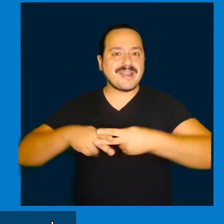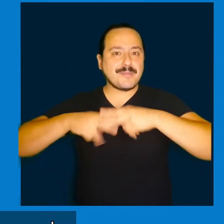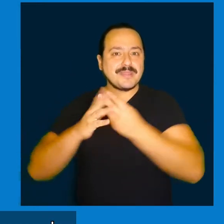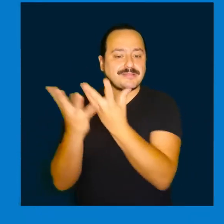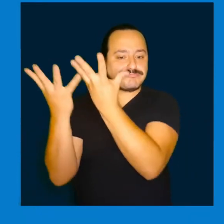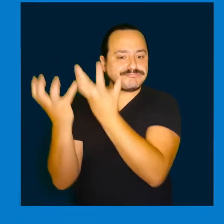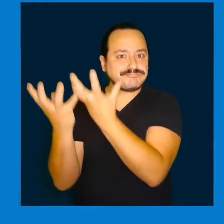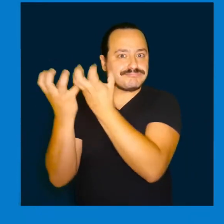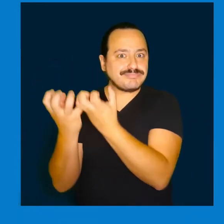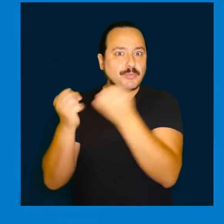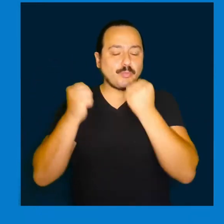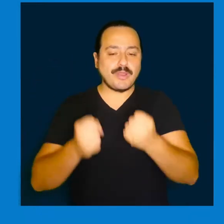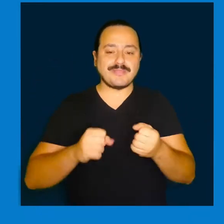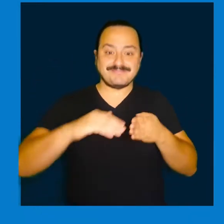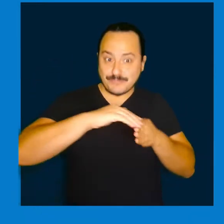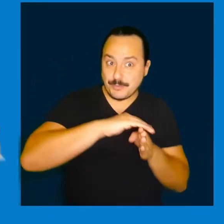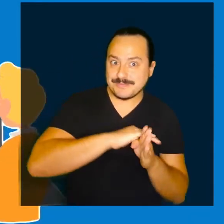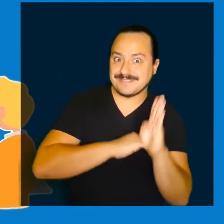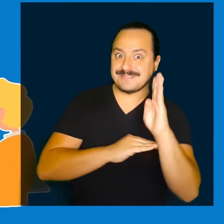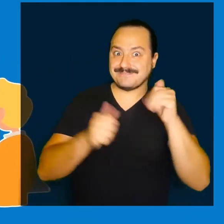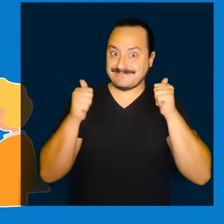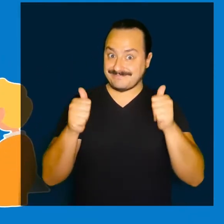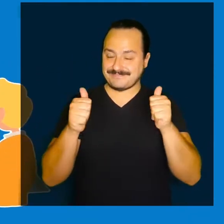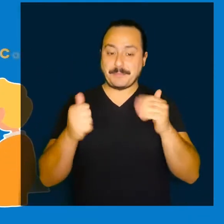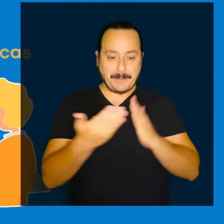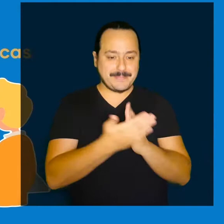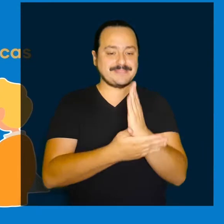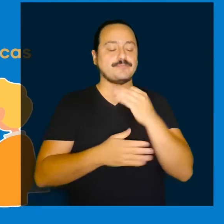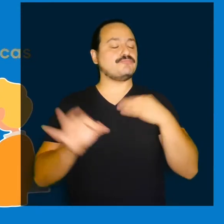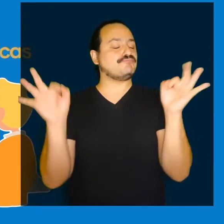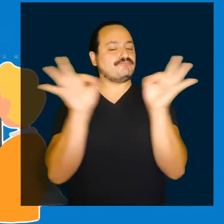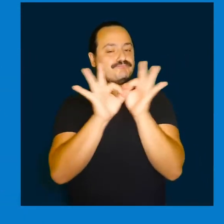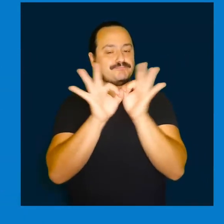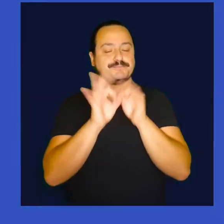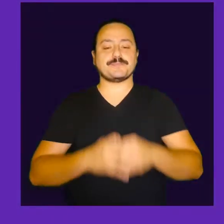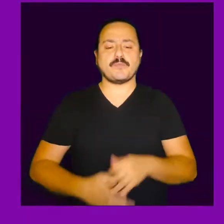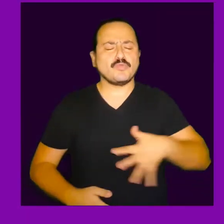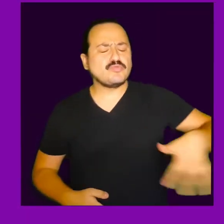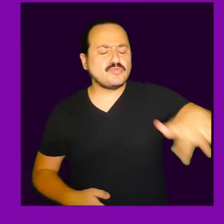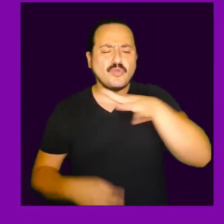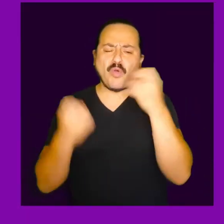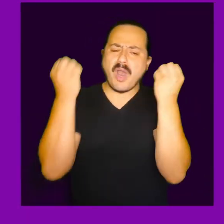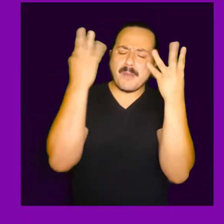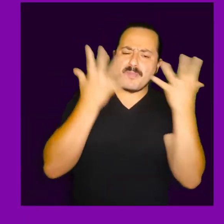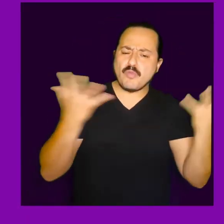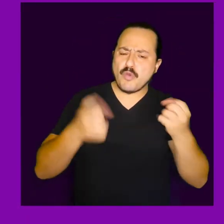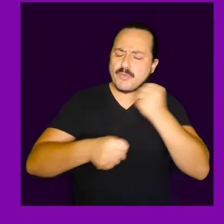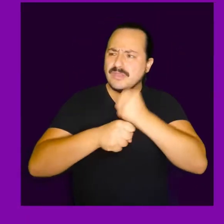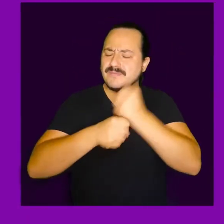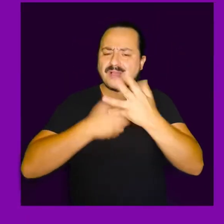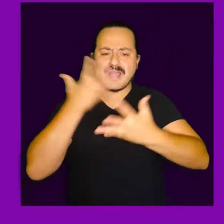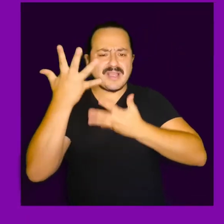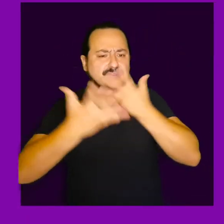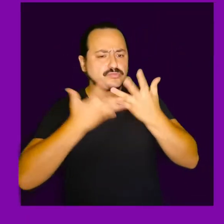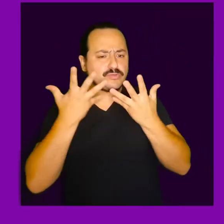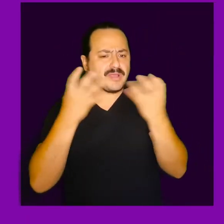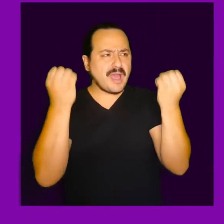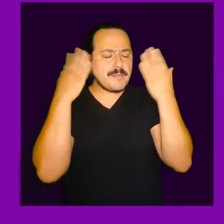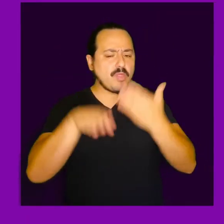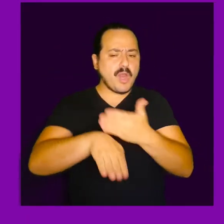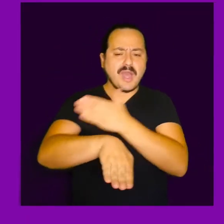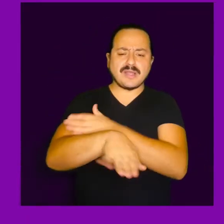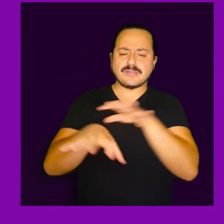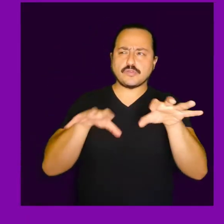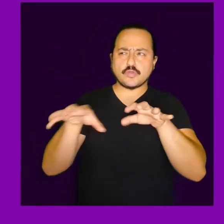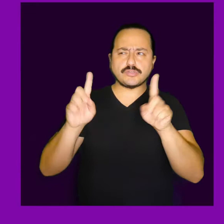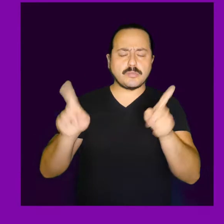más básico, aprovechando el acceso a herramientas tecnológicas. ¡Comencemos! Vamos a aprender cómo enfrentarnos a una